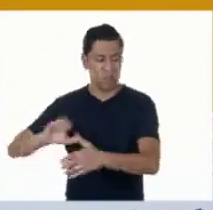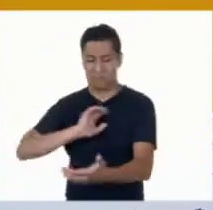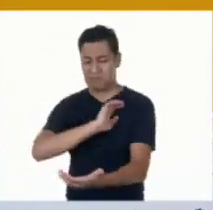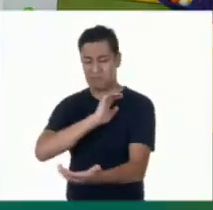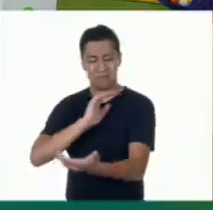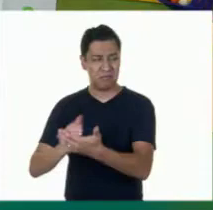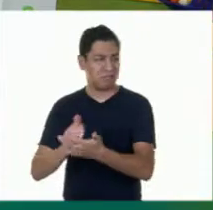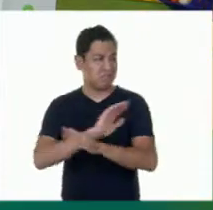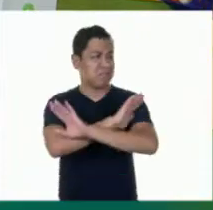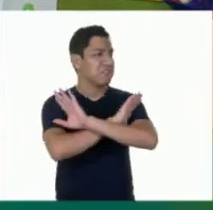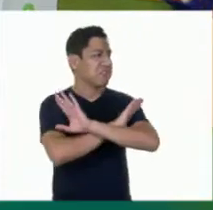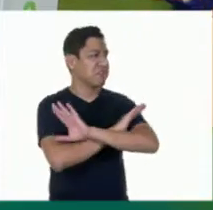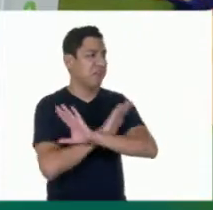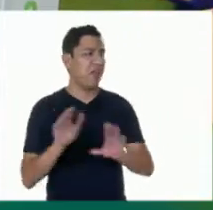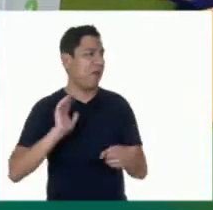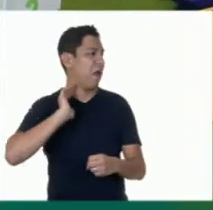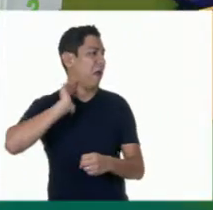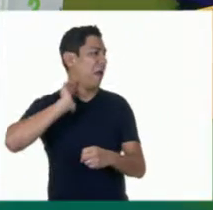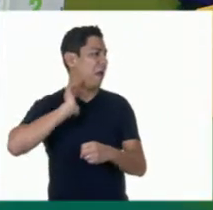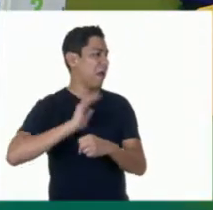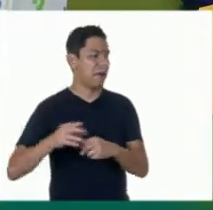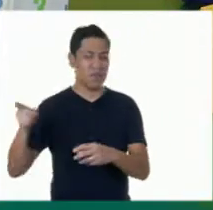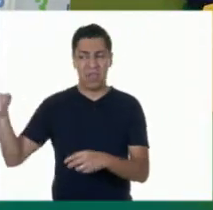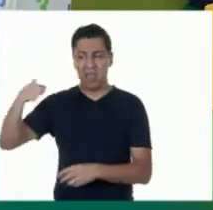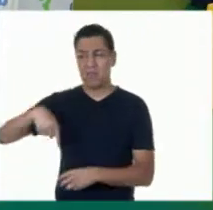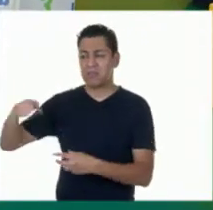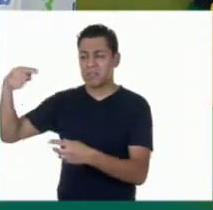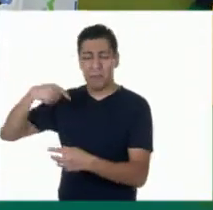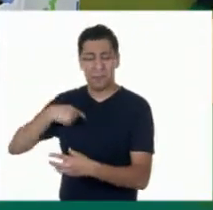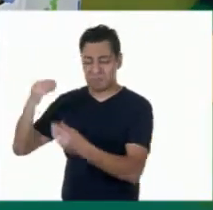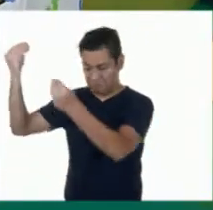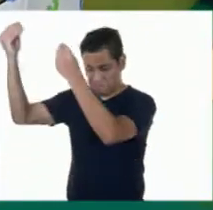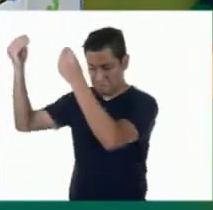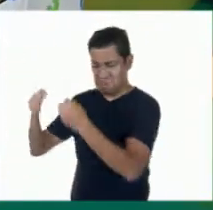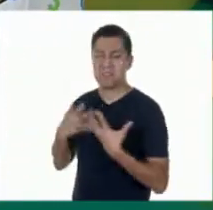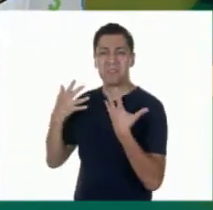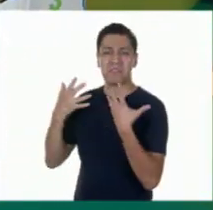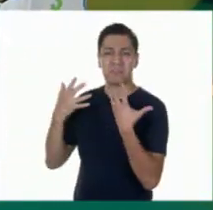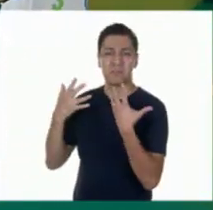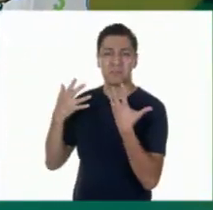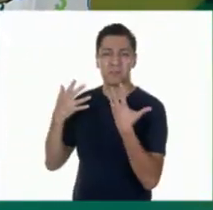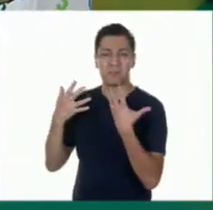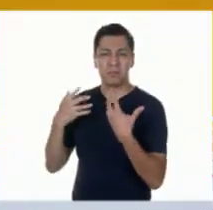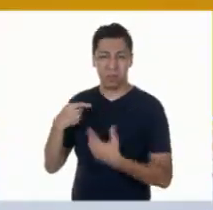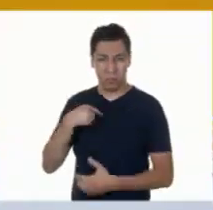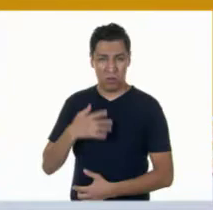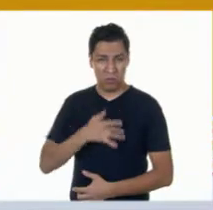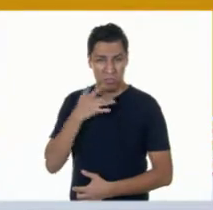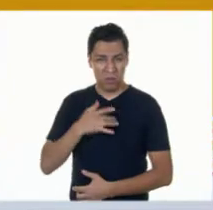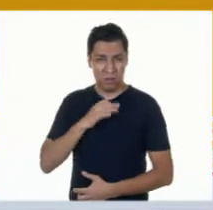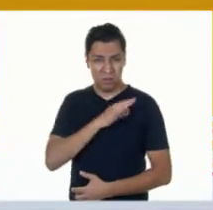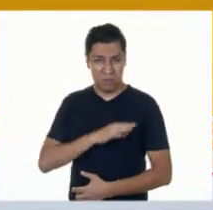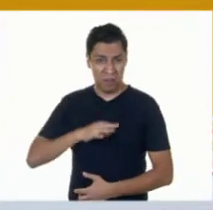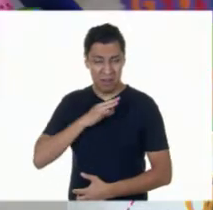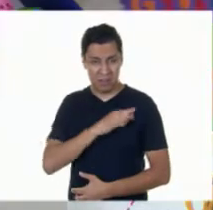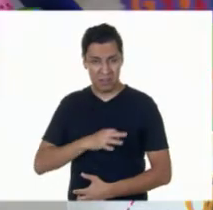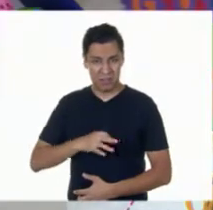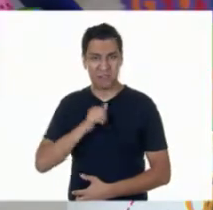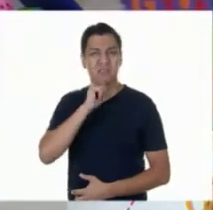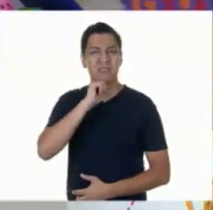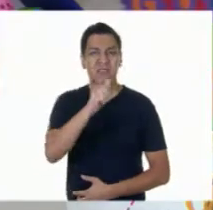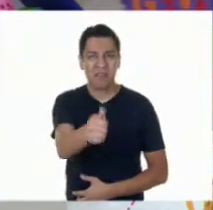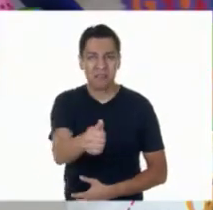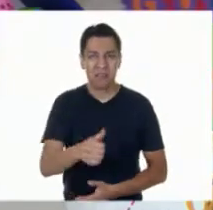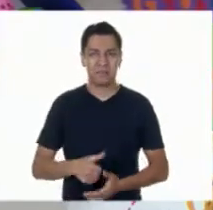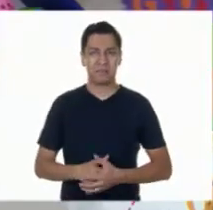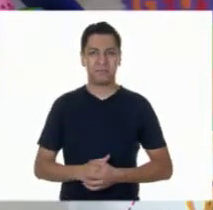si me hubieran abandonado. No me siento feliz. A ver, cuéntame cómo